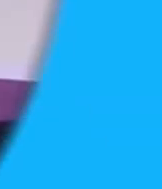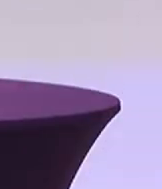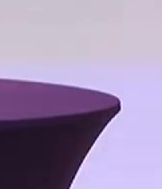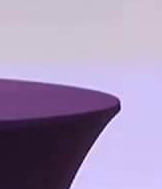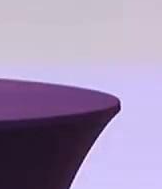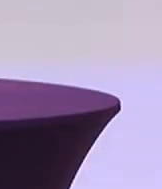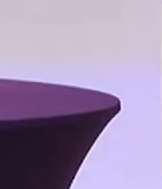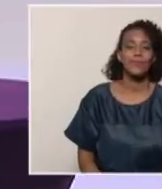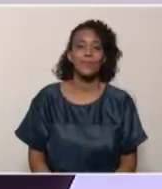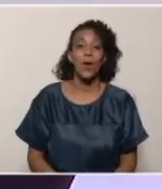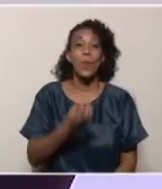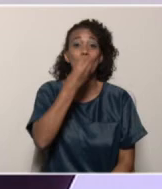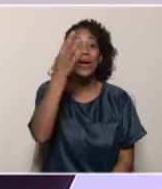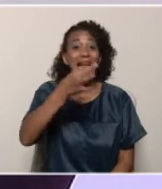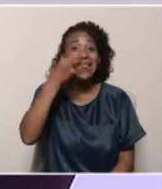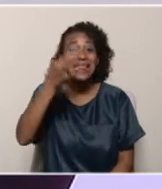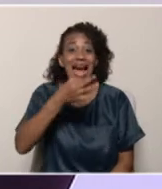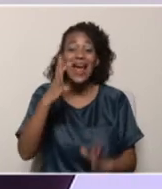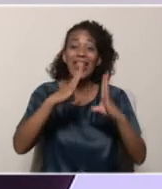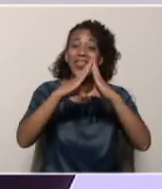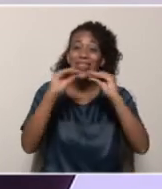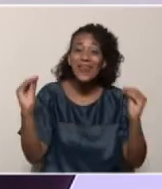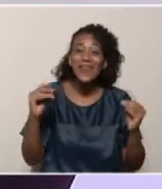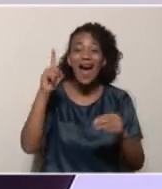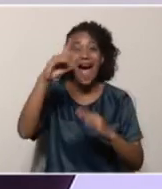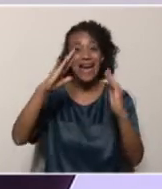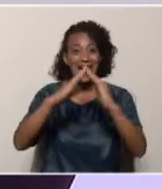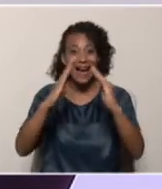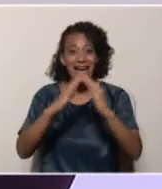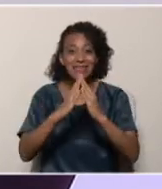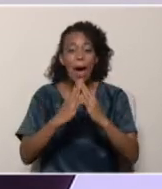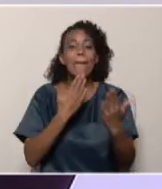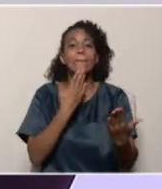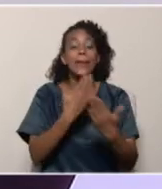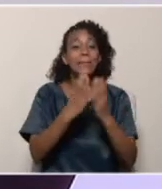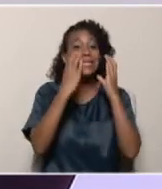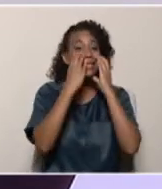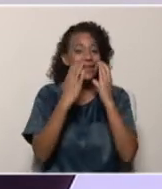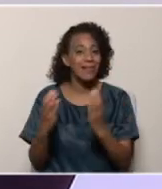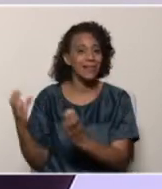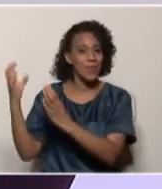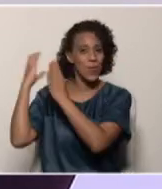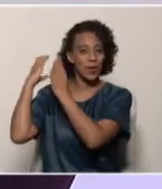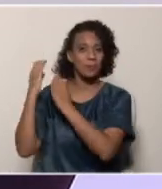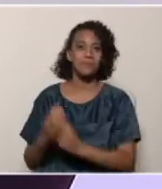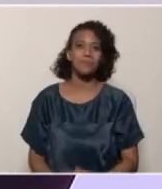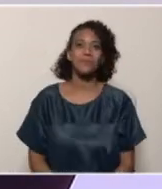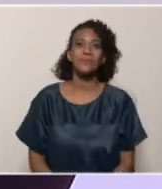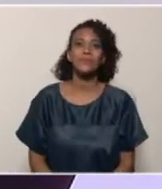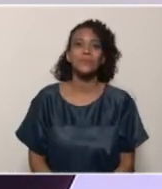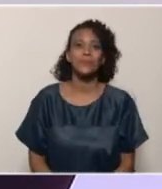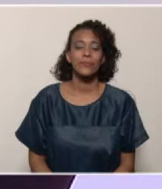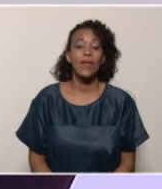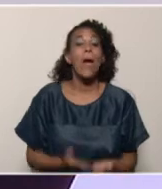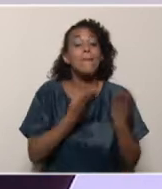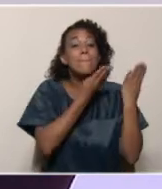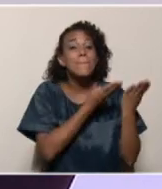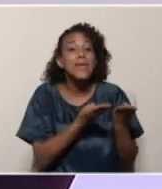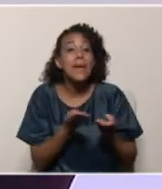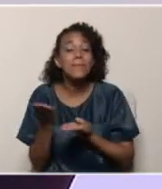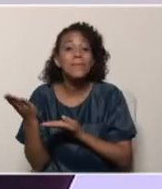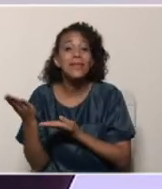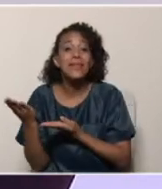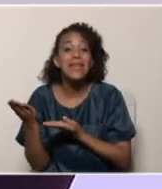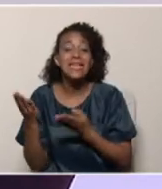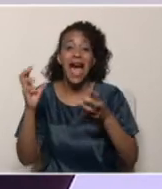Muy buenas tardes, tengan todas y todos en casa. Permiso para retirarme el tapabocas. Bienvenidos a su